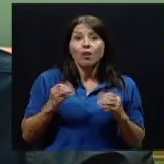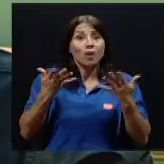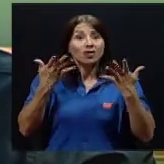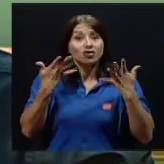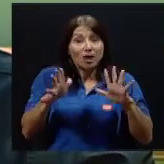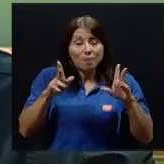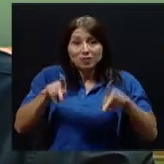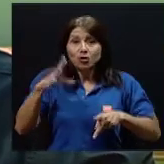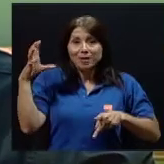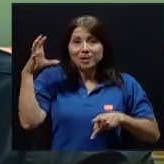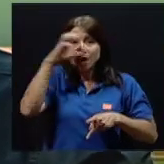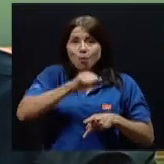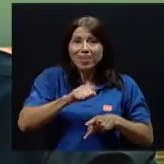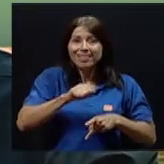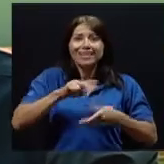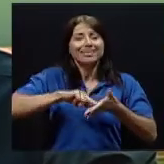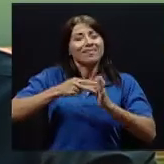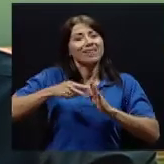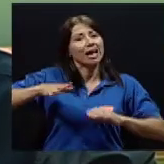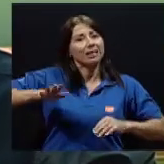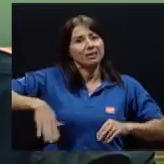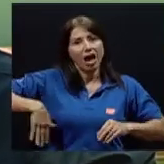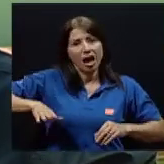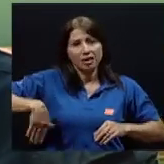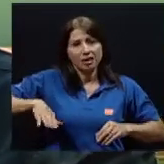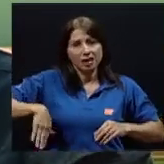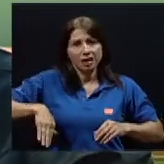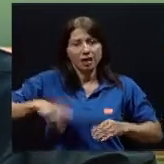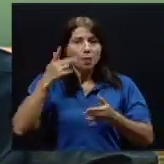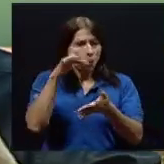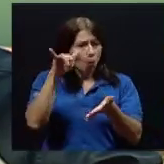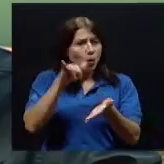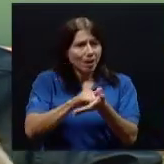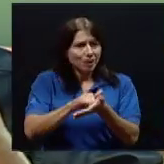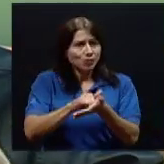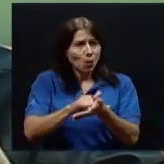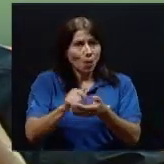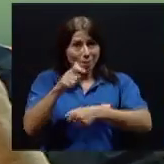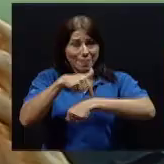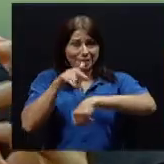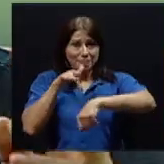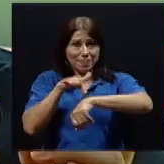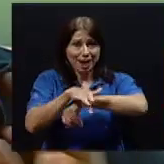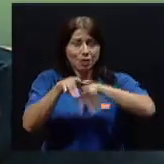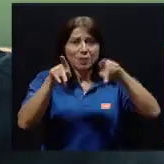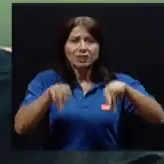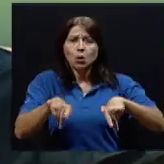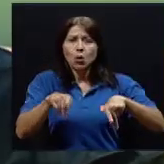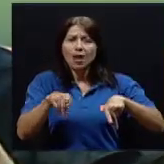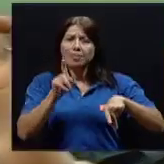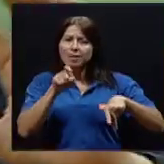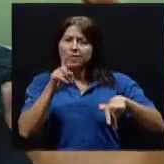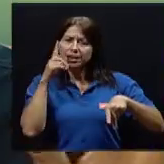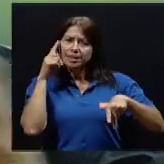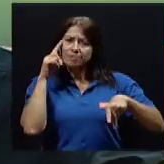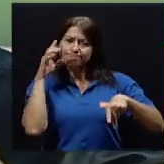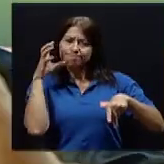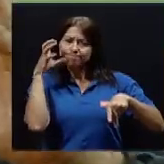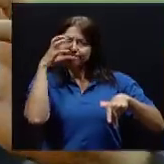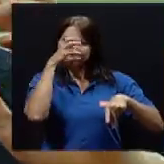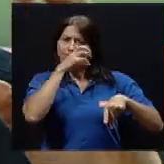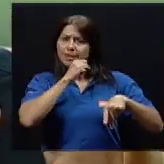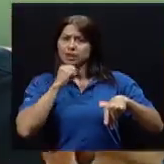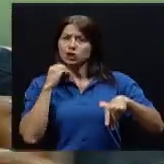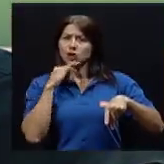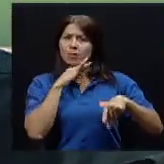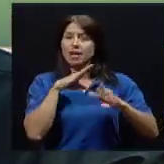de las cosas más importantes es la sospecha. La sospecha de que si yo tengo X problema, si yo soy hipertenso,